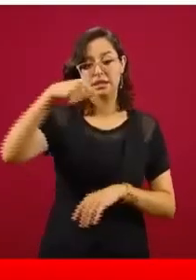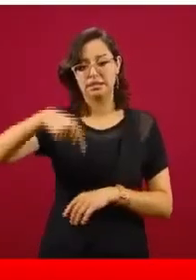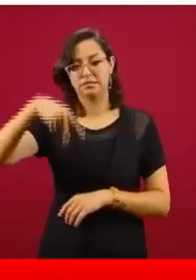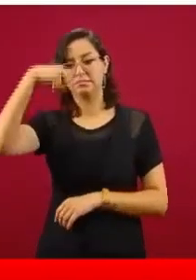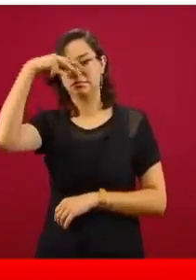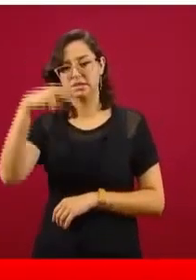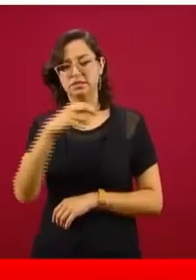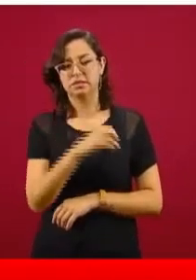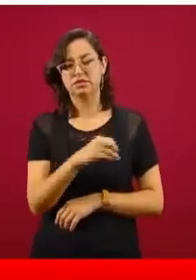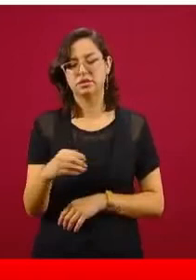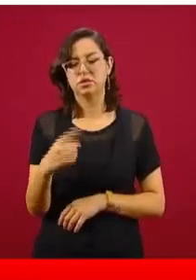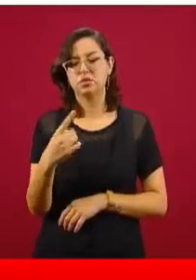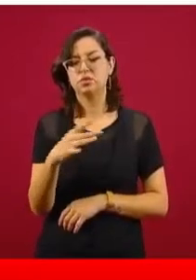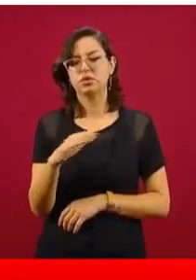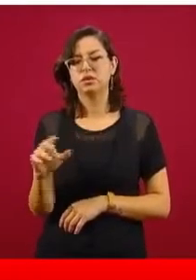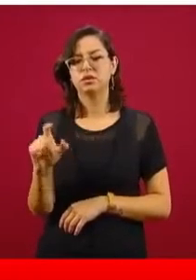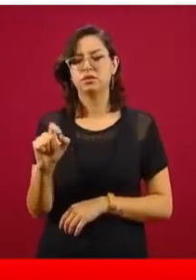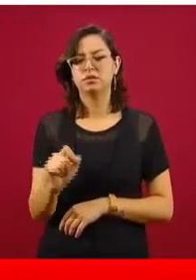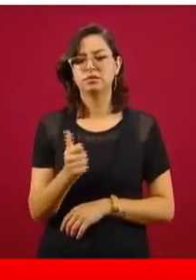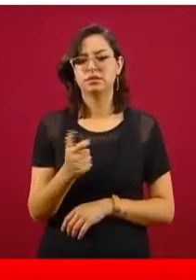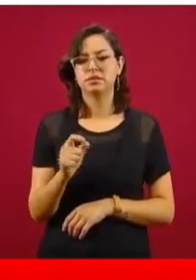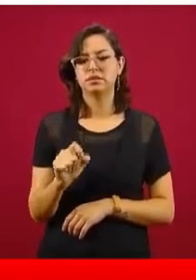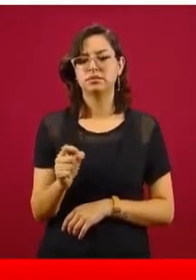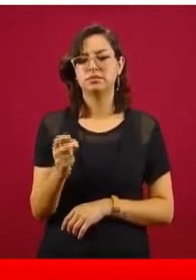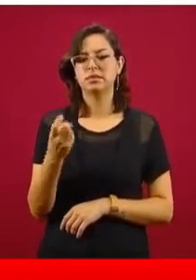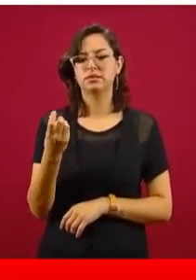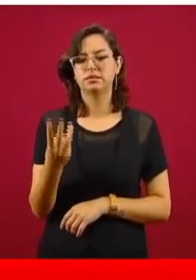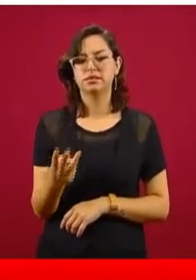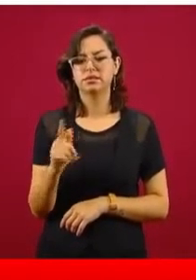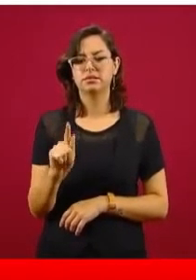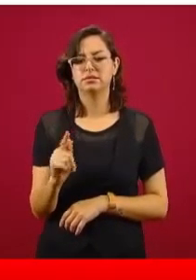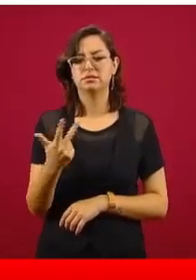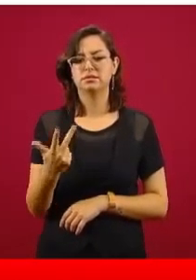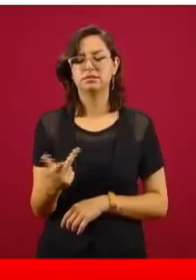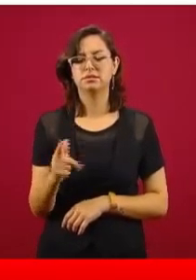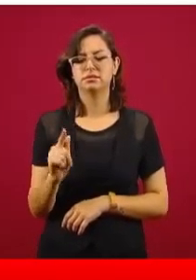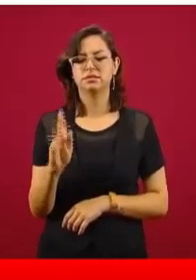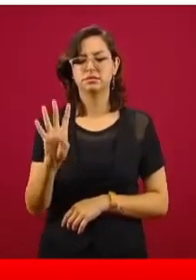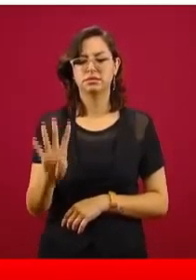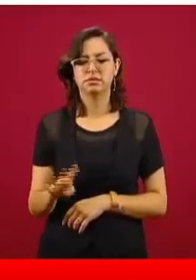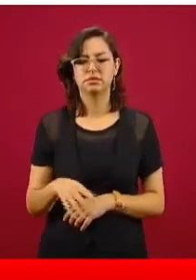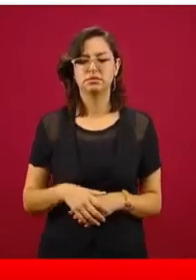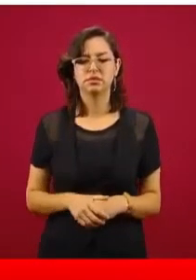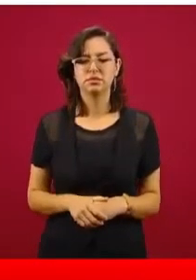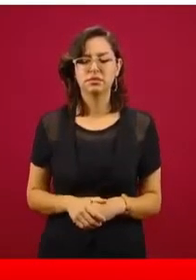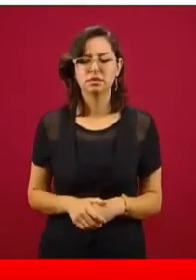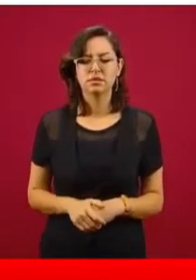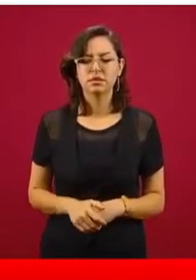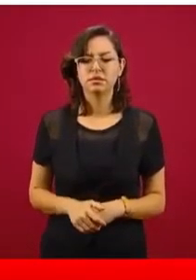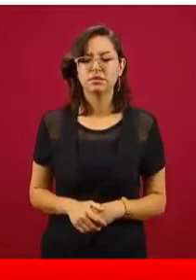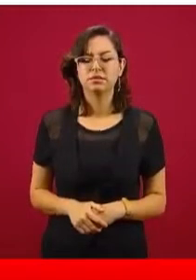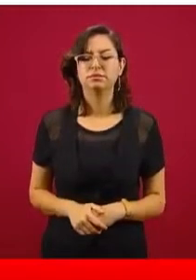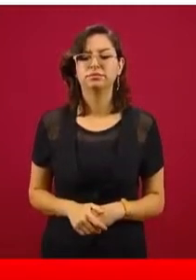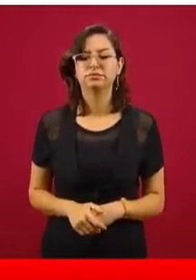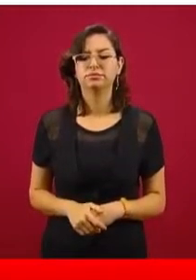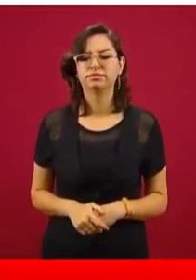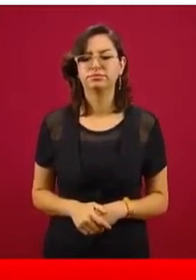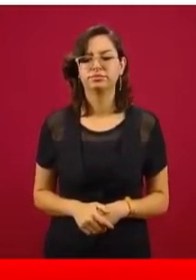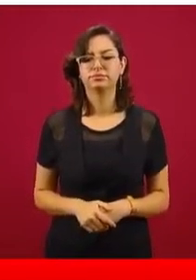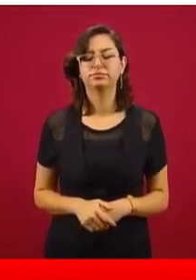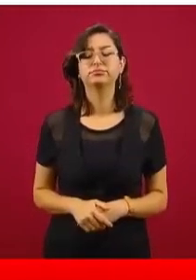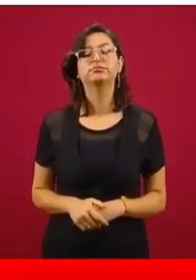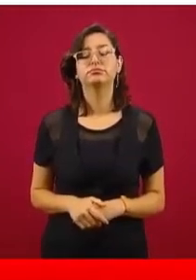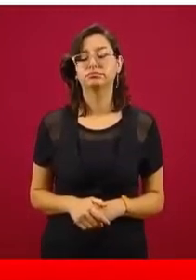-520-623-7874. Ha habido atención